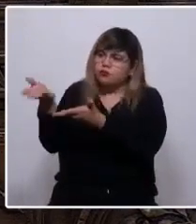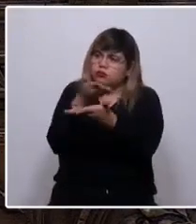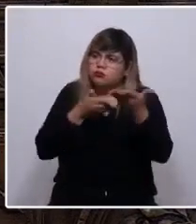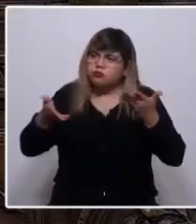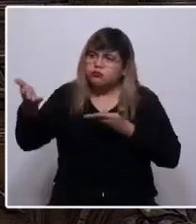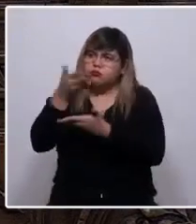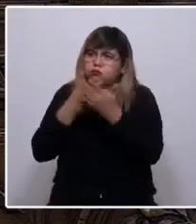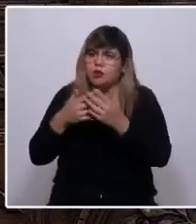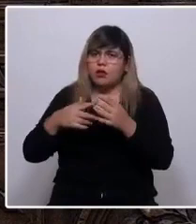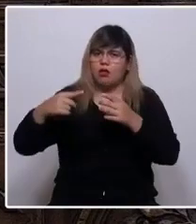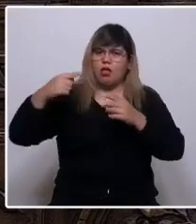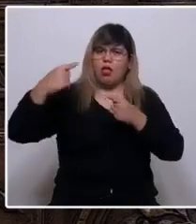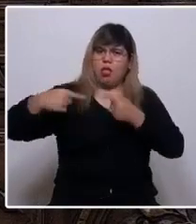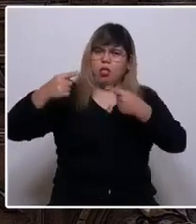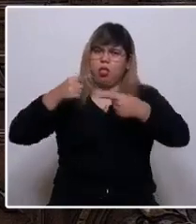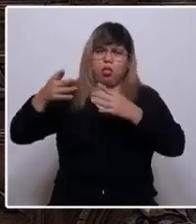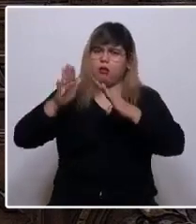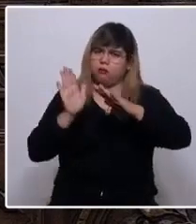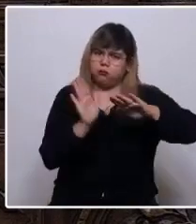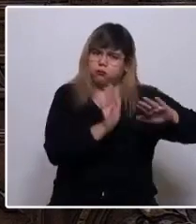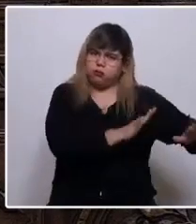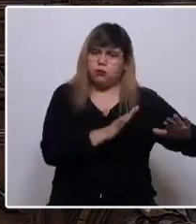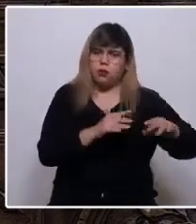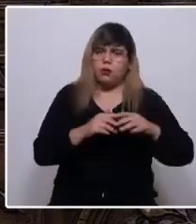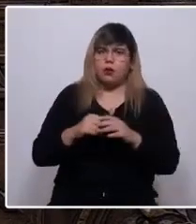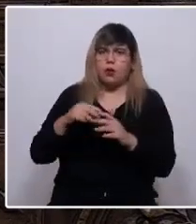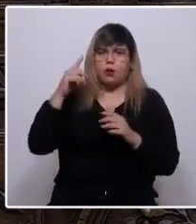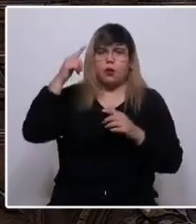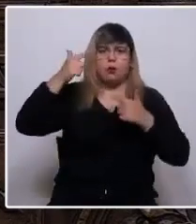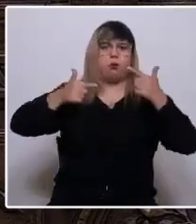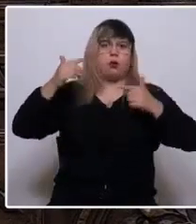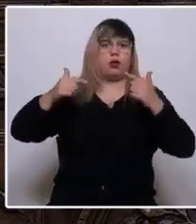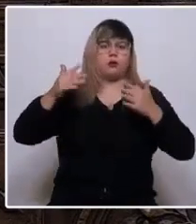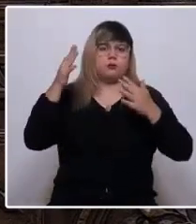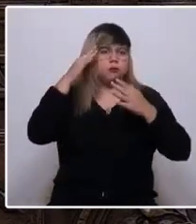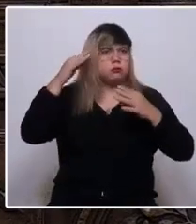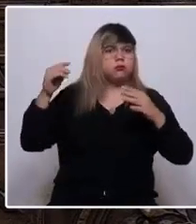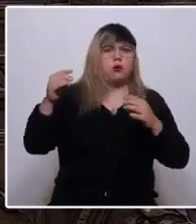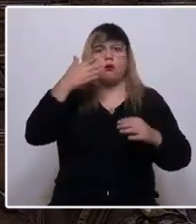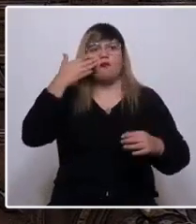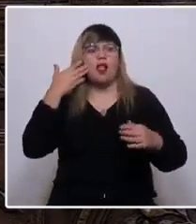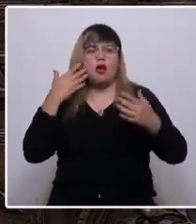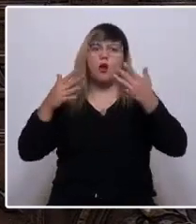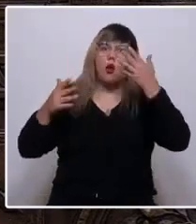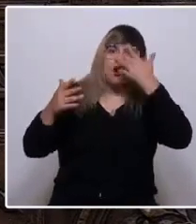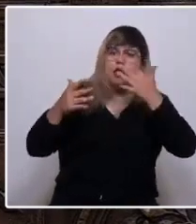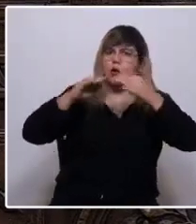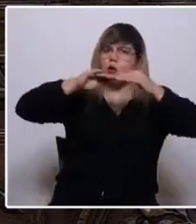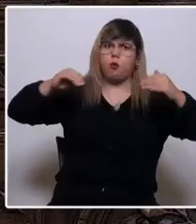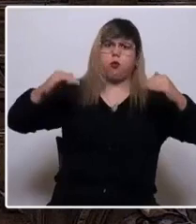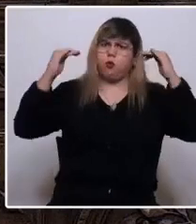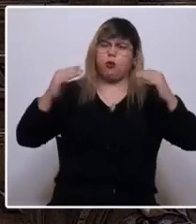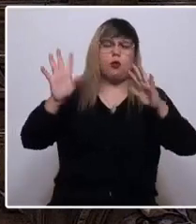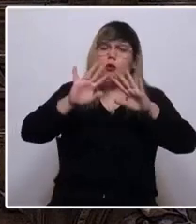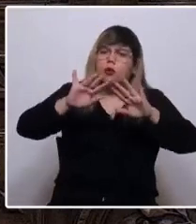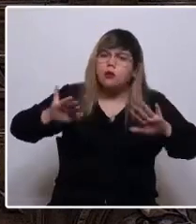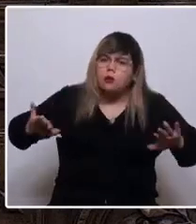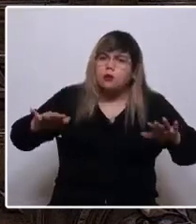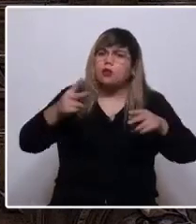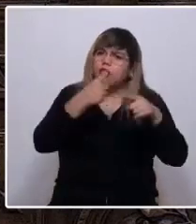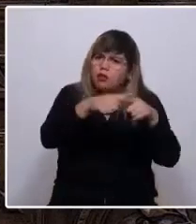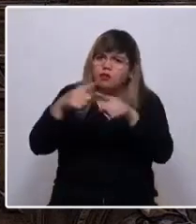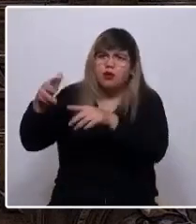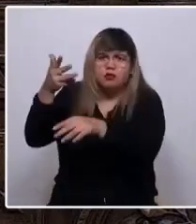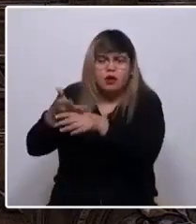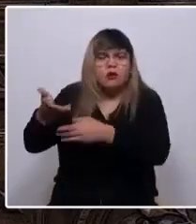desvalidaciones. Dejemos atrás los lentes con que vemos la realidad solo en blanco y negro y comencemos a ver que nuestras diferencias nos